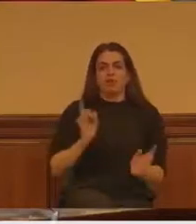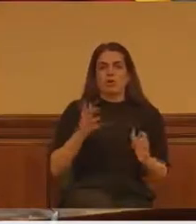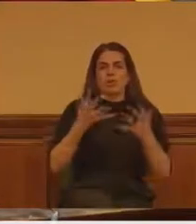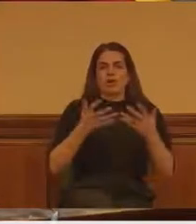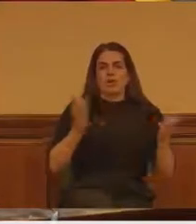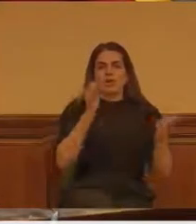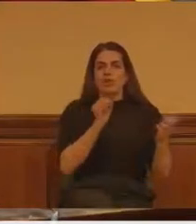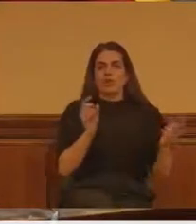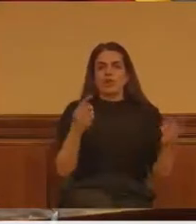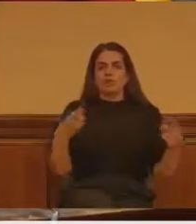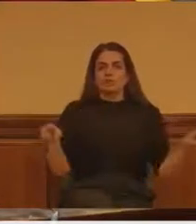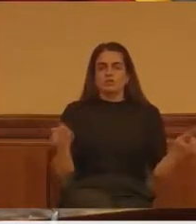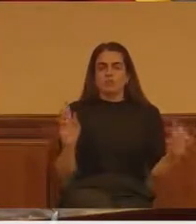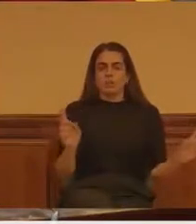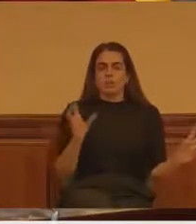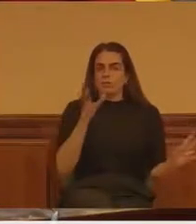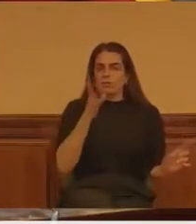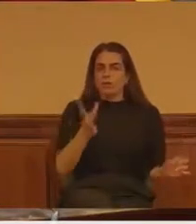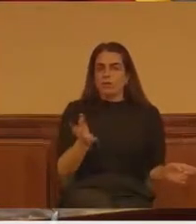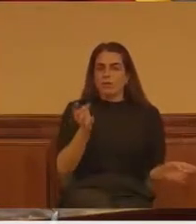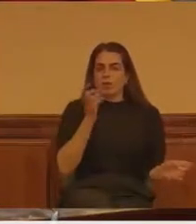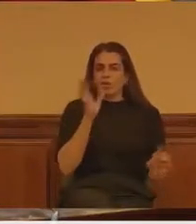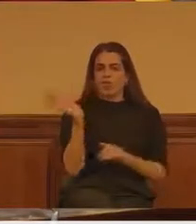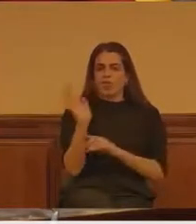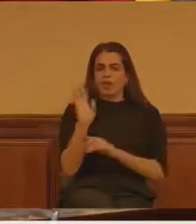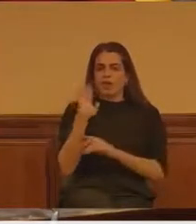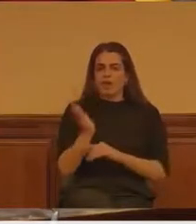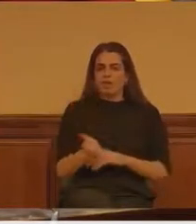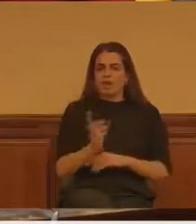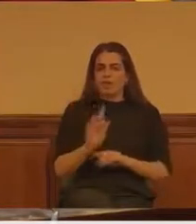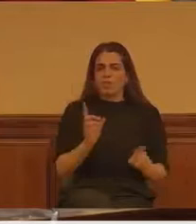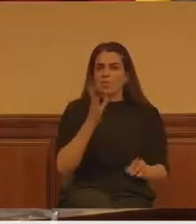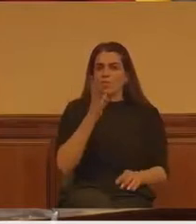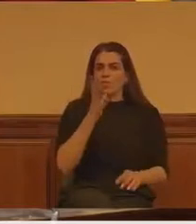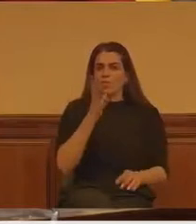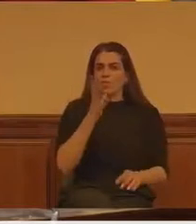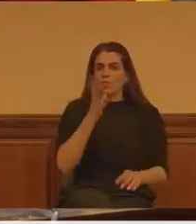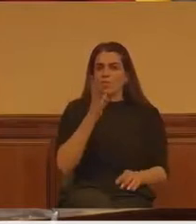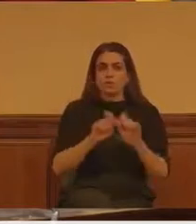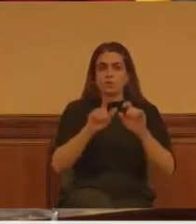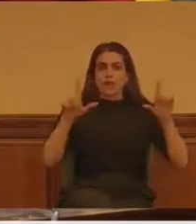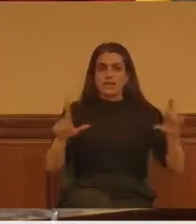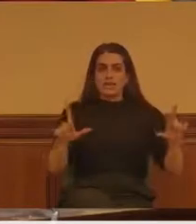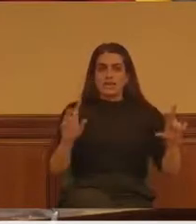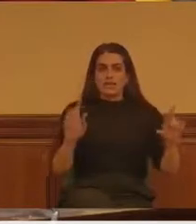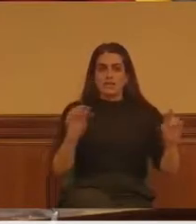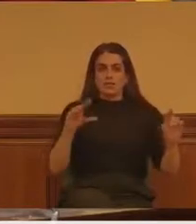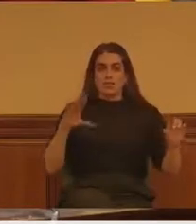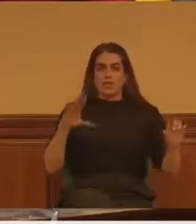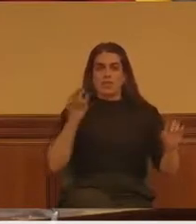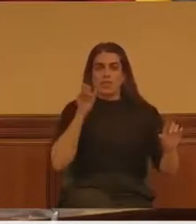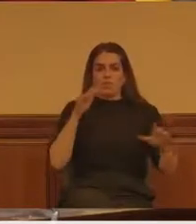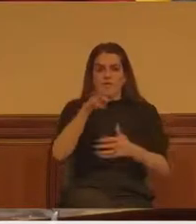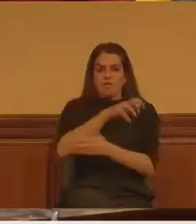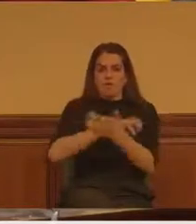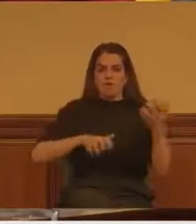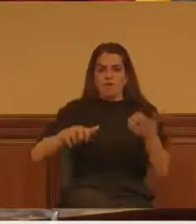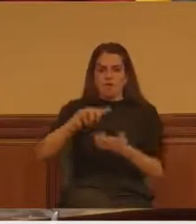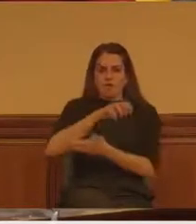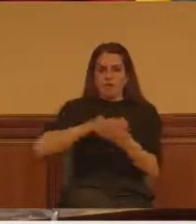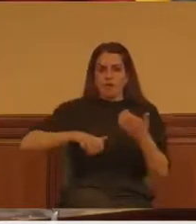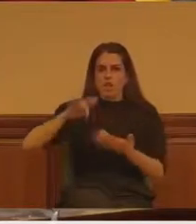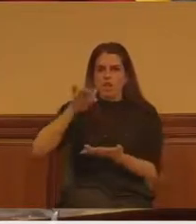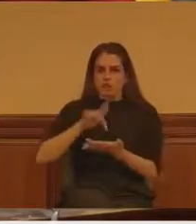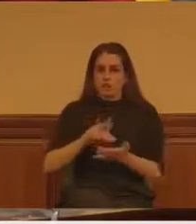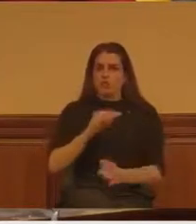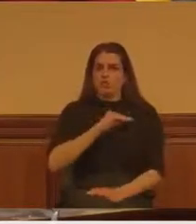¿Por qué no castigamos también el cine? Porque no sé si ustedes encienden la televisión, pero violencia hay para un rato. Vamos a pedir